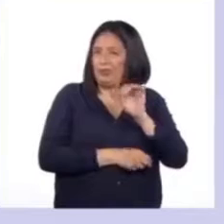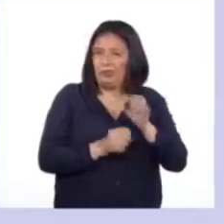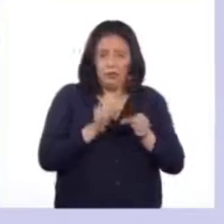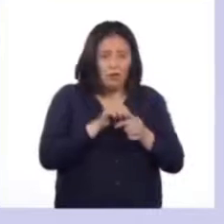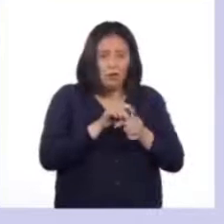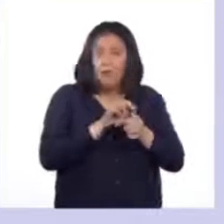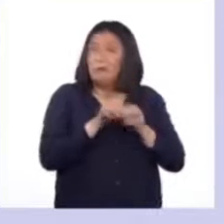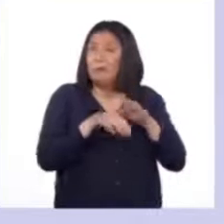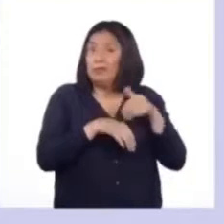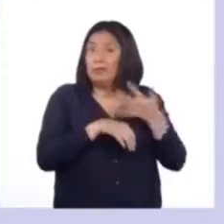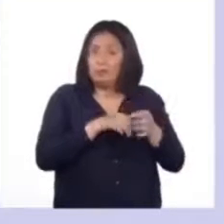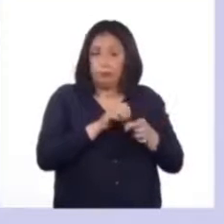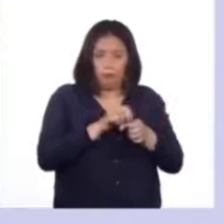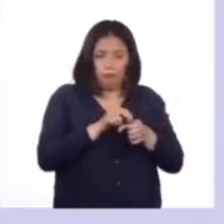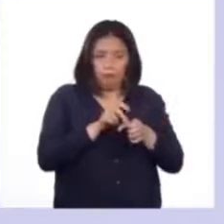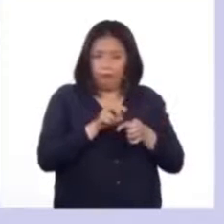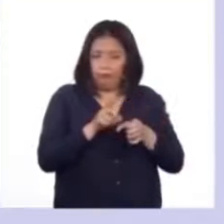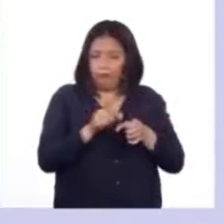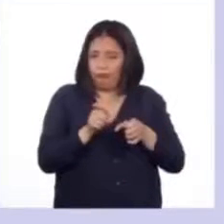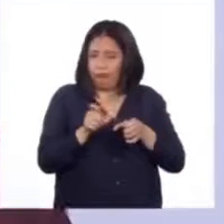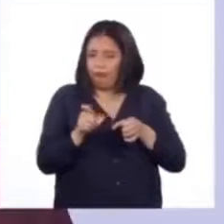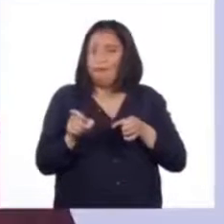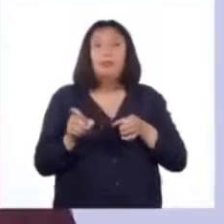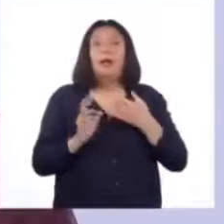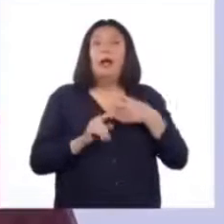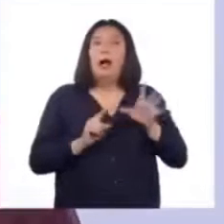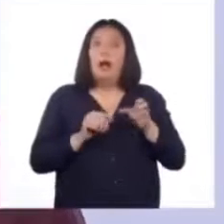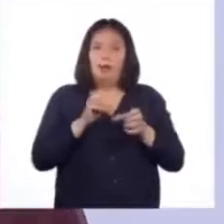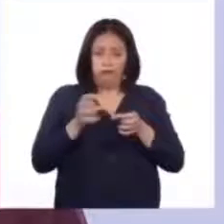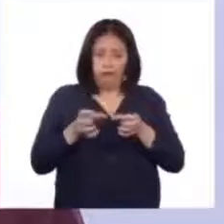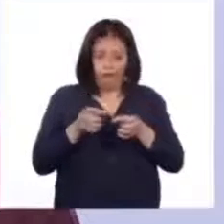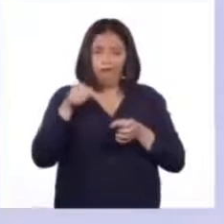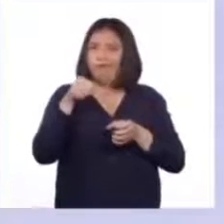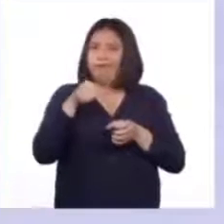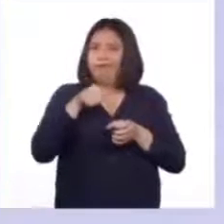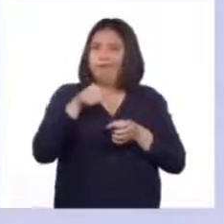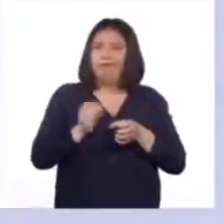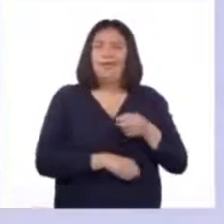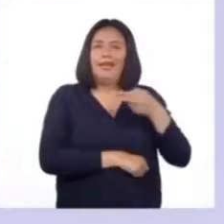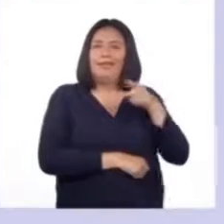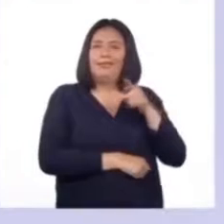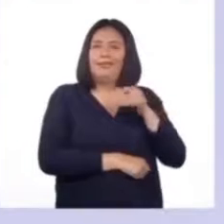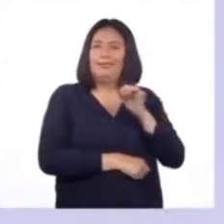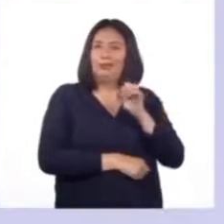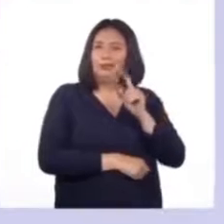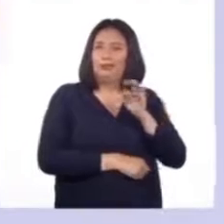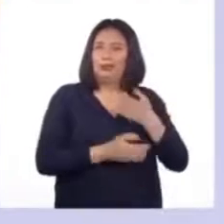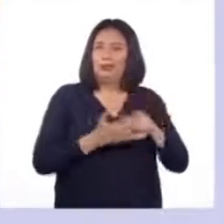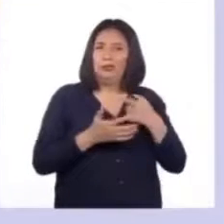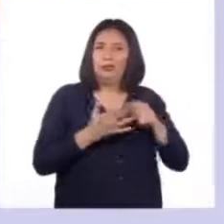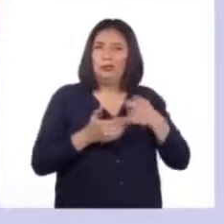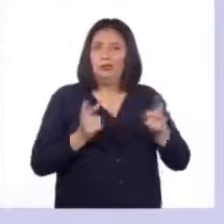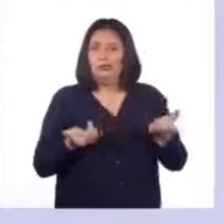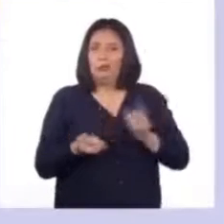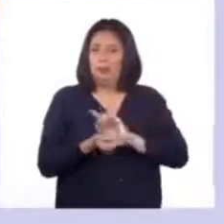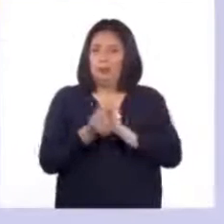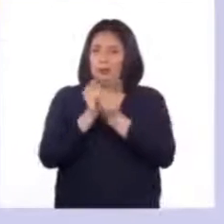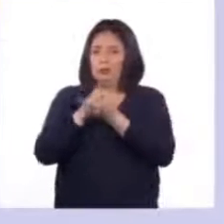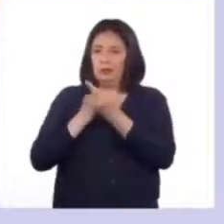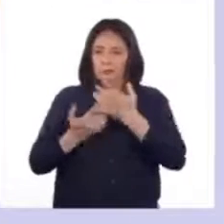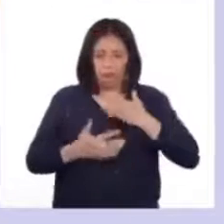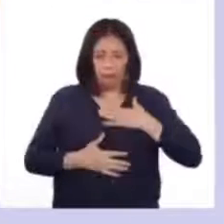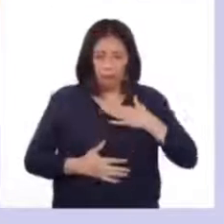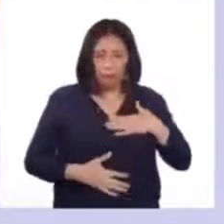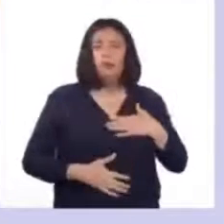que serán luego los espermatozoides. La testosterona es la hormona que provoca la mayoría de los cambios en el